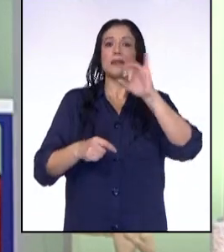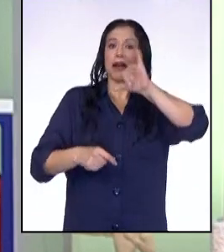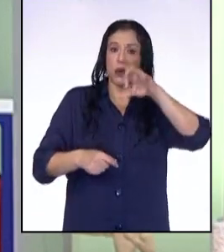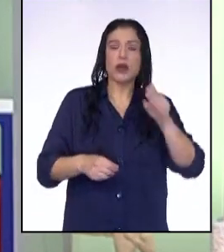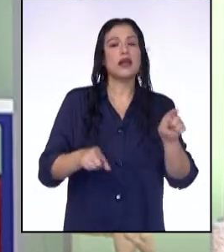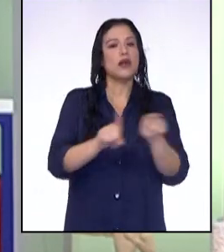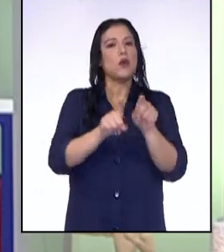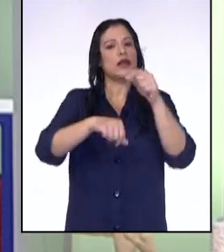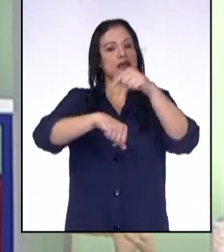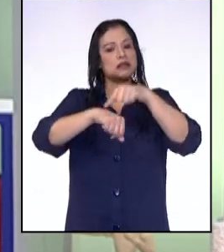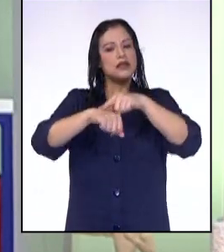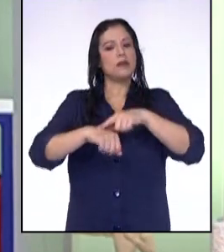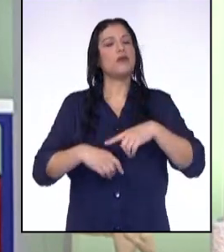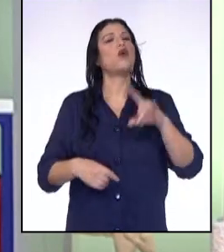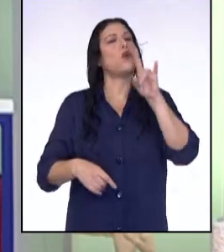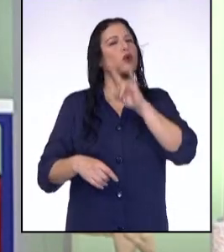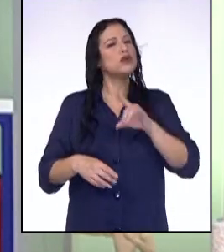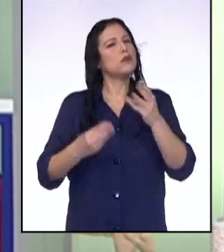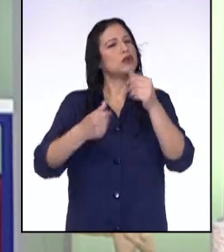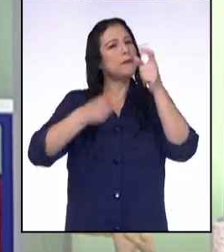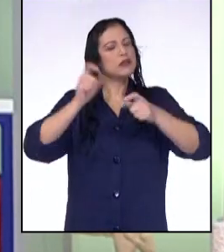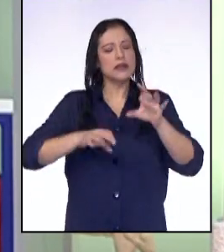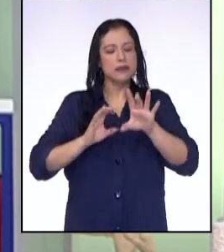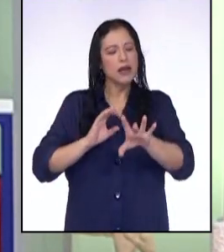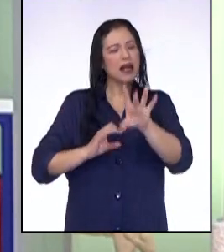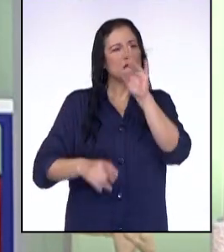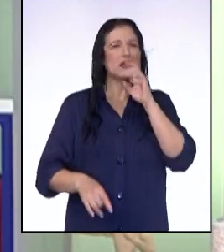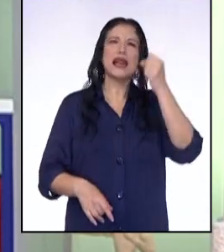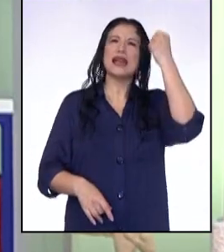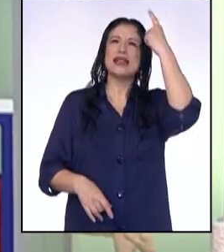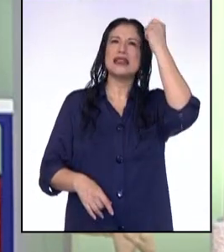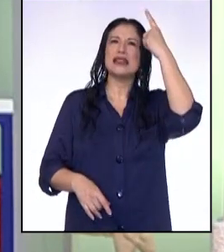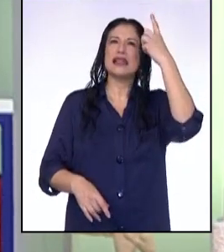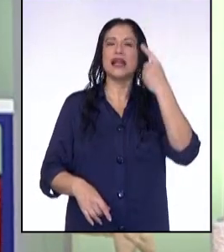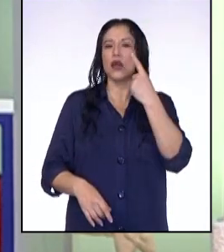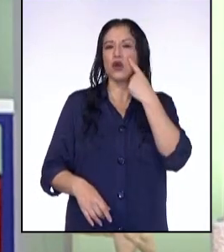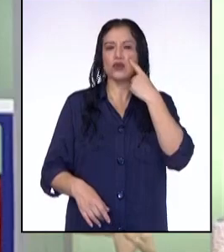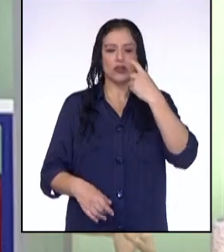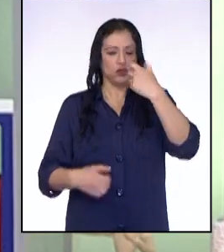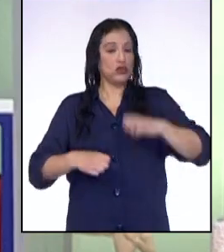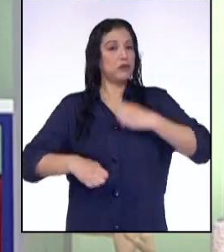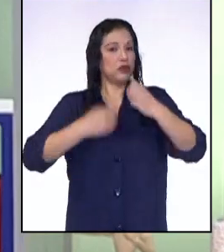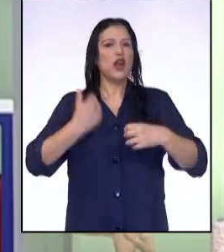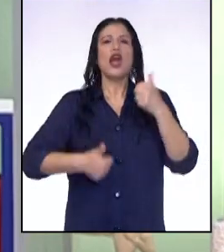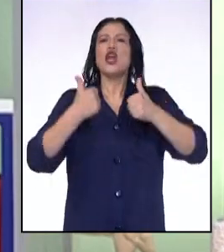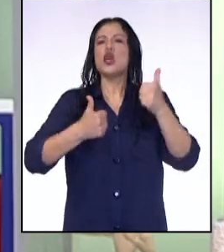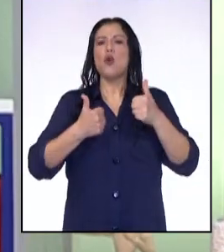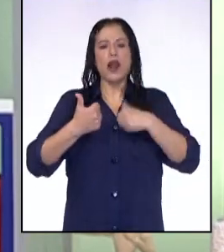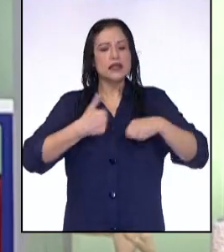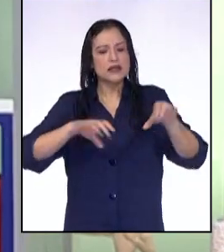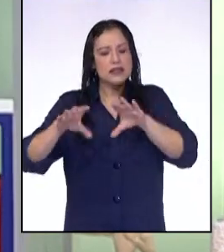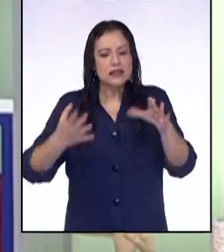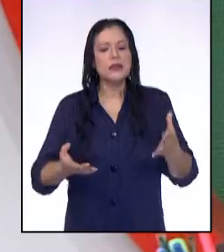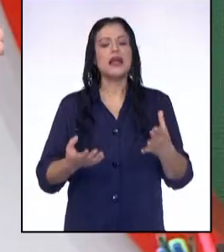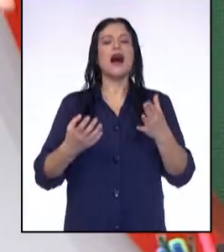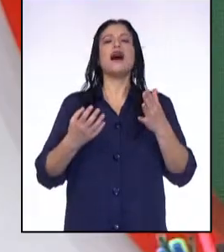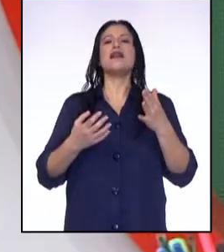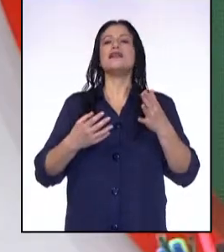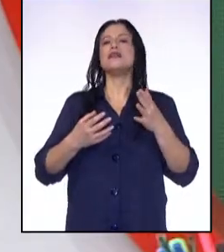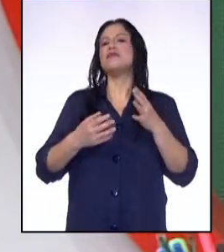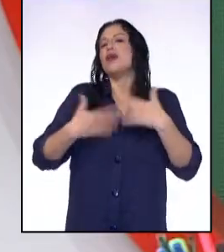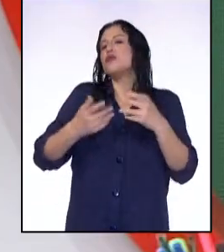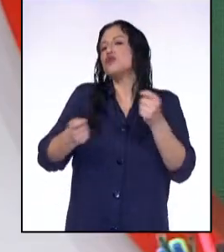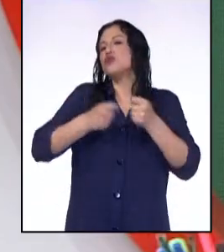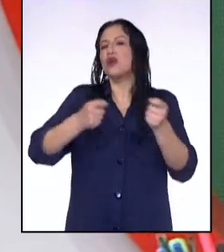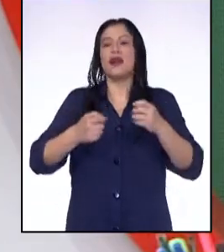ha sido muy útil para algunas personas para identificar sus emociones y reconocer qué prácticas ayudan a regularlas y cuáles no. Ya que